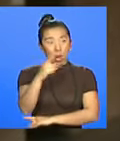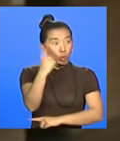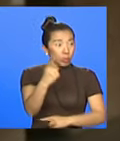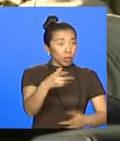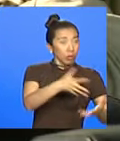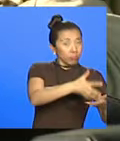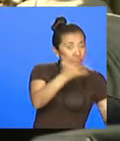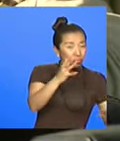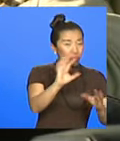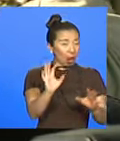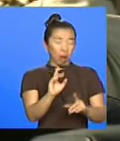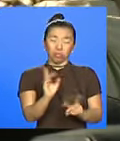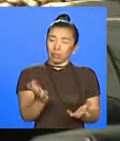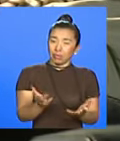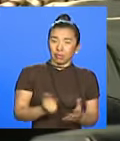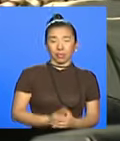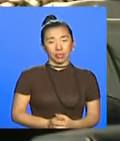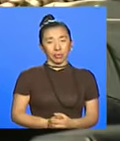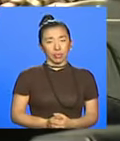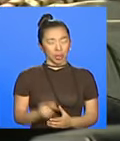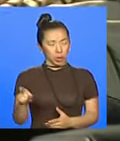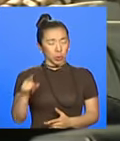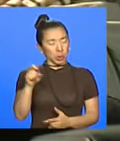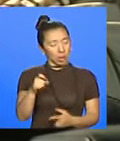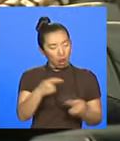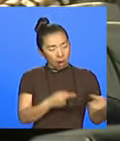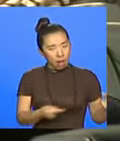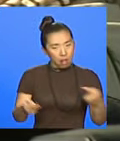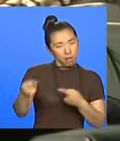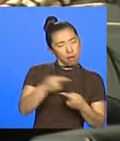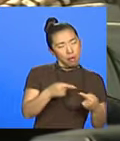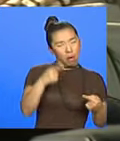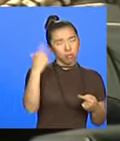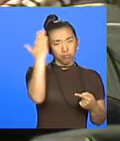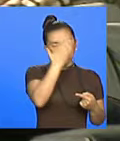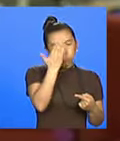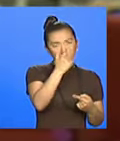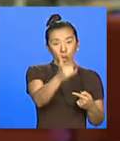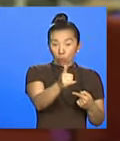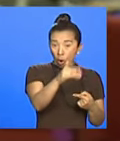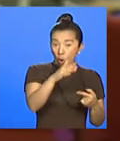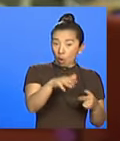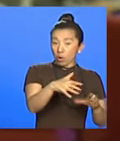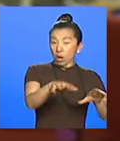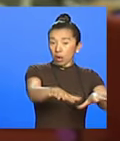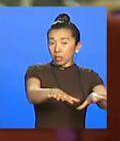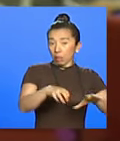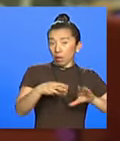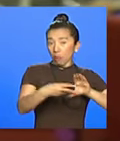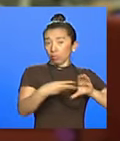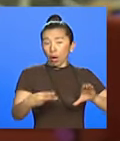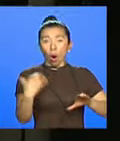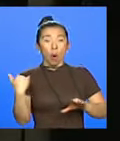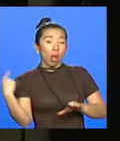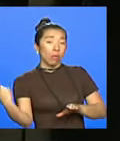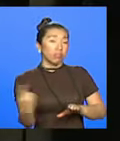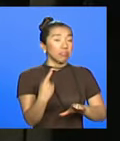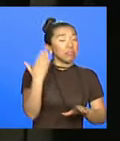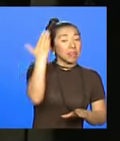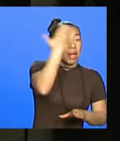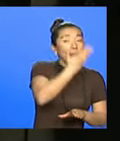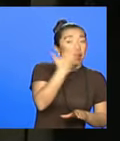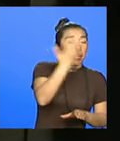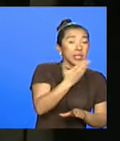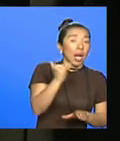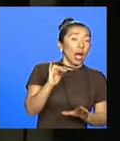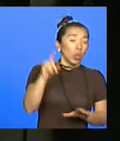para los empresarios. Las discusiones en torno a la posibilidad de una Asamblea Nacional Constituyente vienen adelantándose en todo el territorio nacional sobre